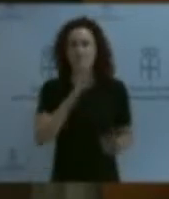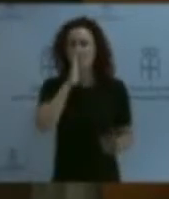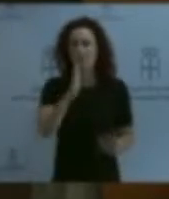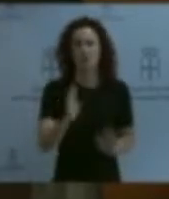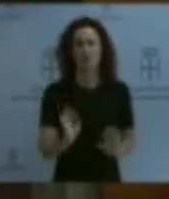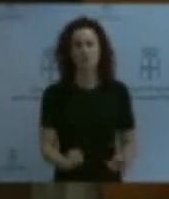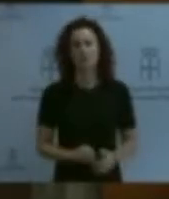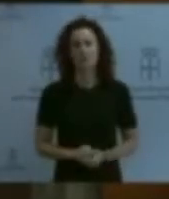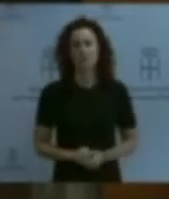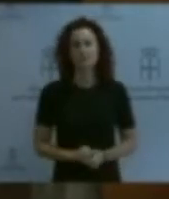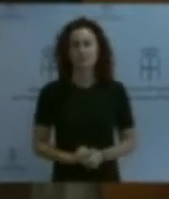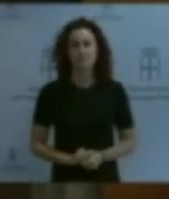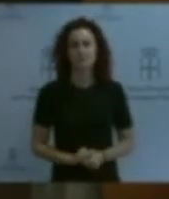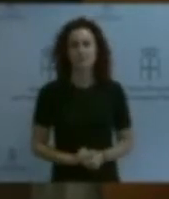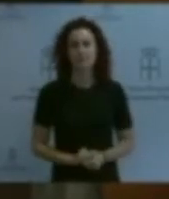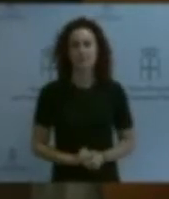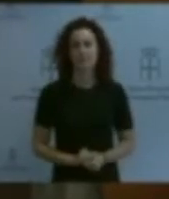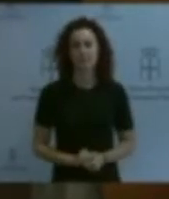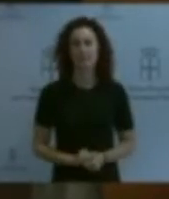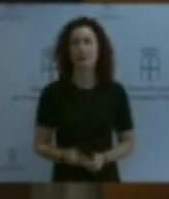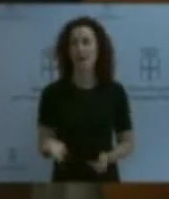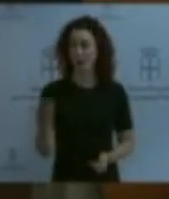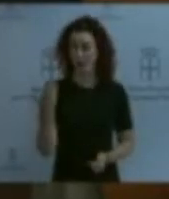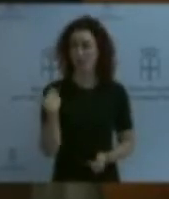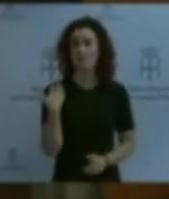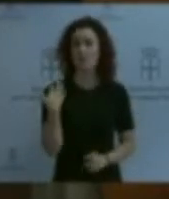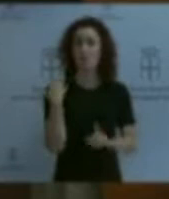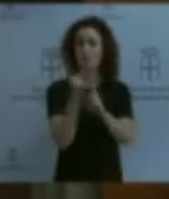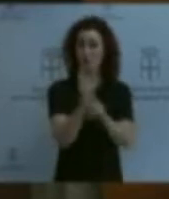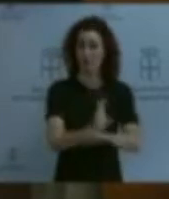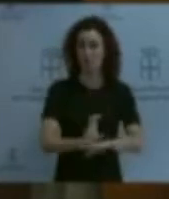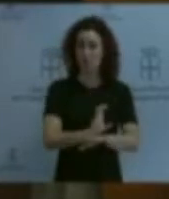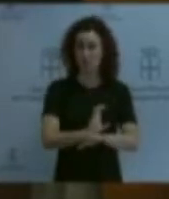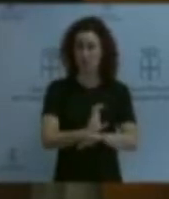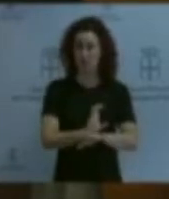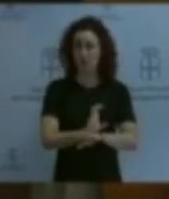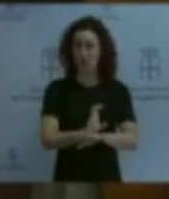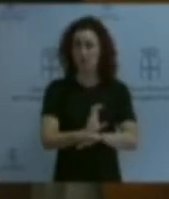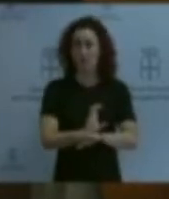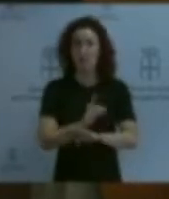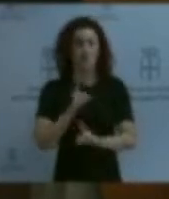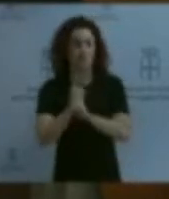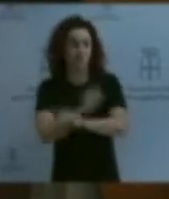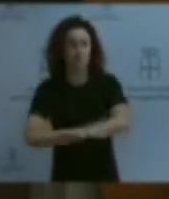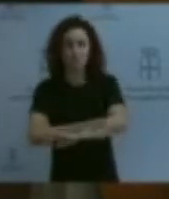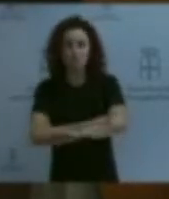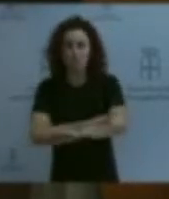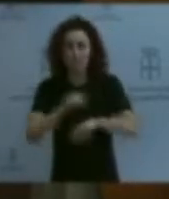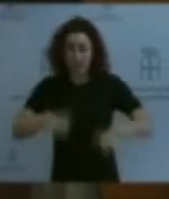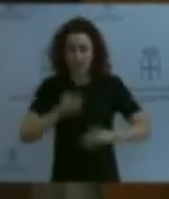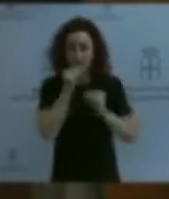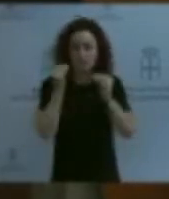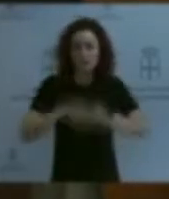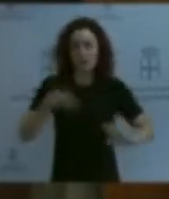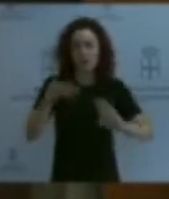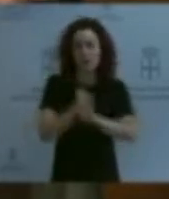Hicimos ayer una crítica a la consejería, por tanto, una crítica al Gobierno, porque, efectivamente, como se acaba de relatar ahora mismo, hay un recorte notable y evidente. De hecho, yo hice